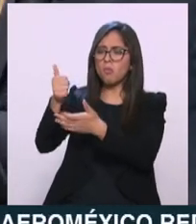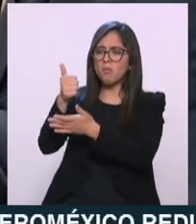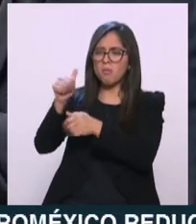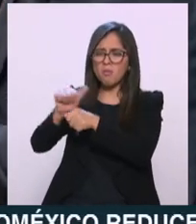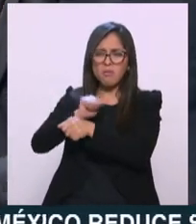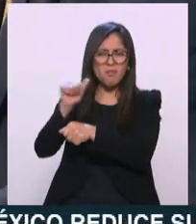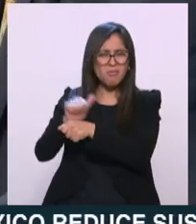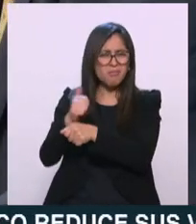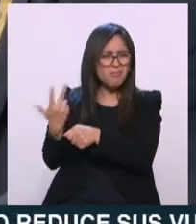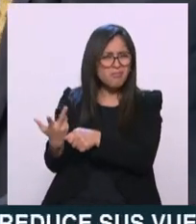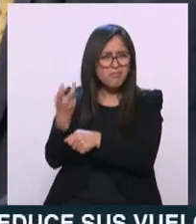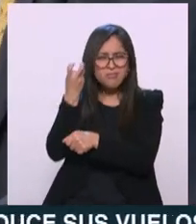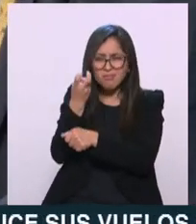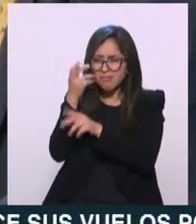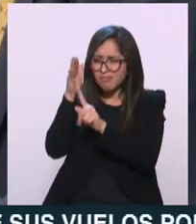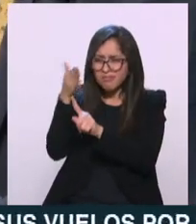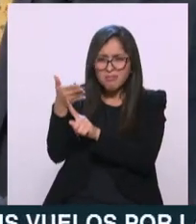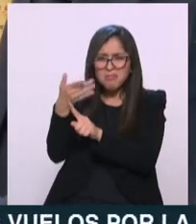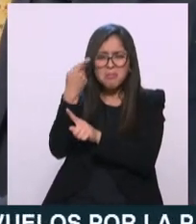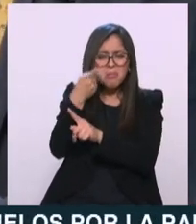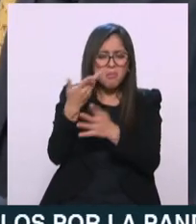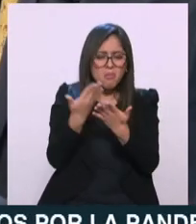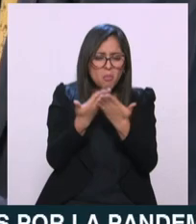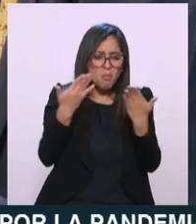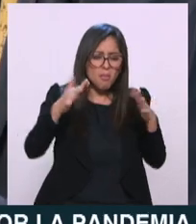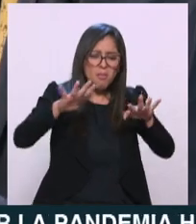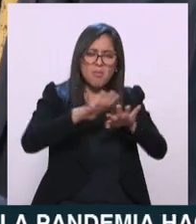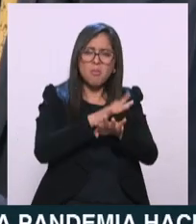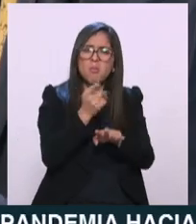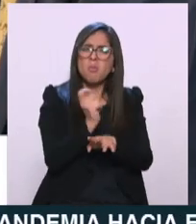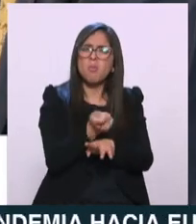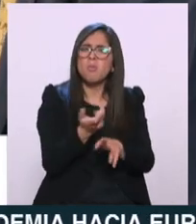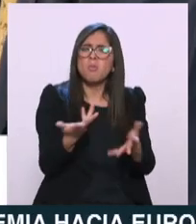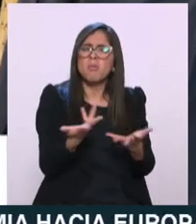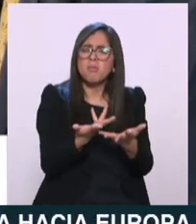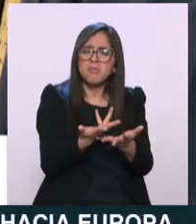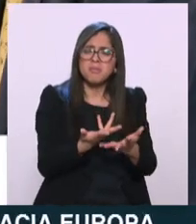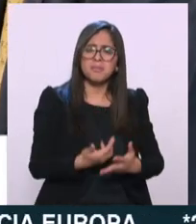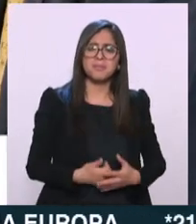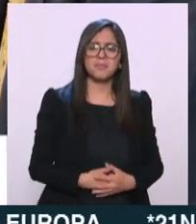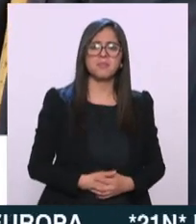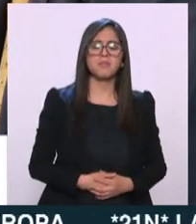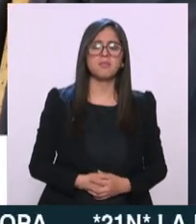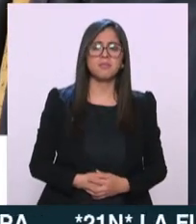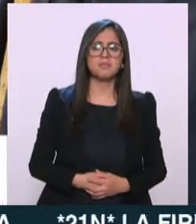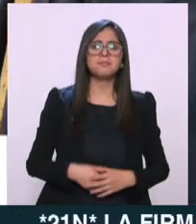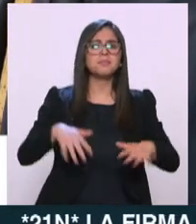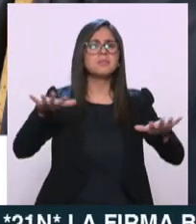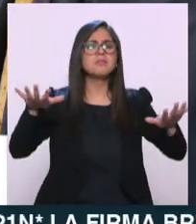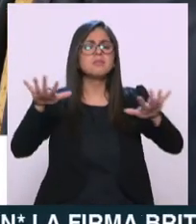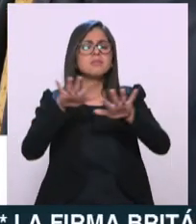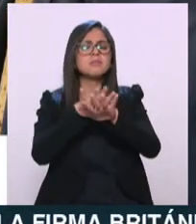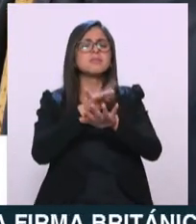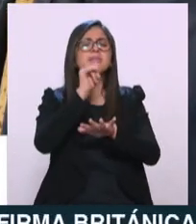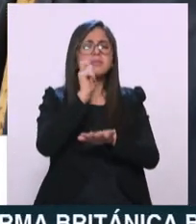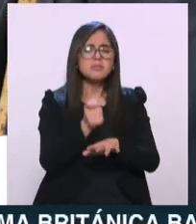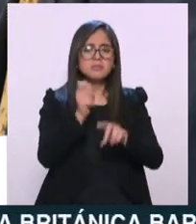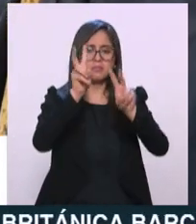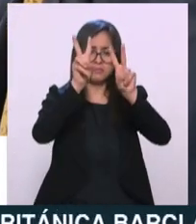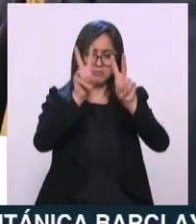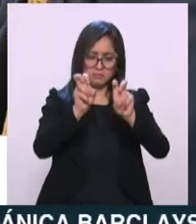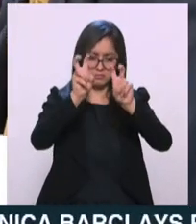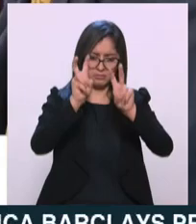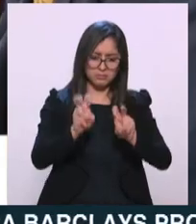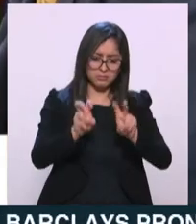dirigido y cómo se lleva a cabo este convenio? El primer cambio es tener una claridad de Estado, una agenda de Estado que priorice